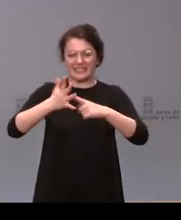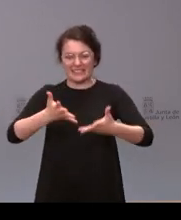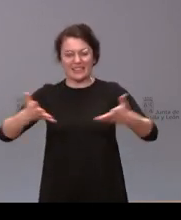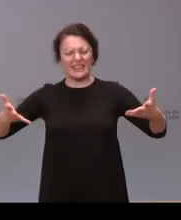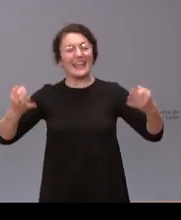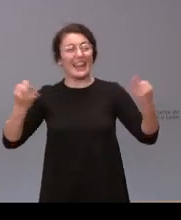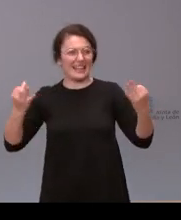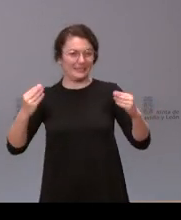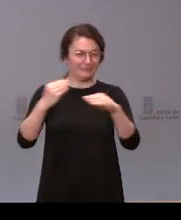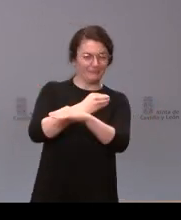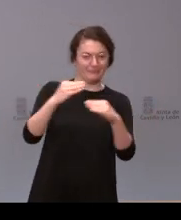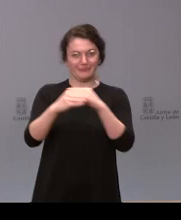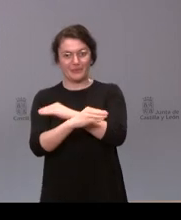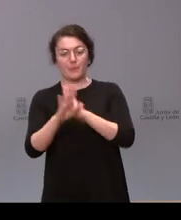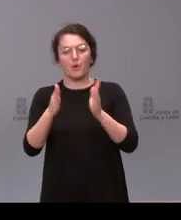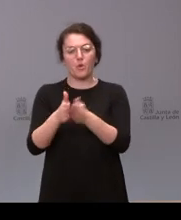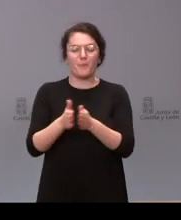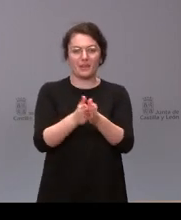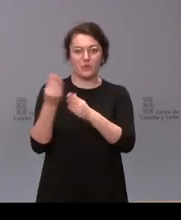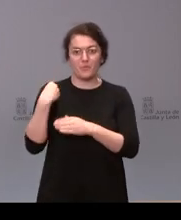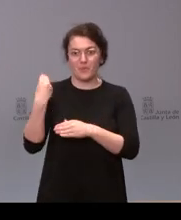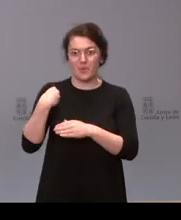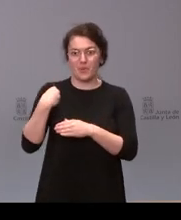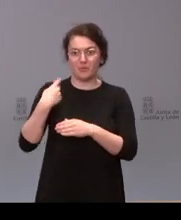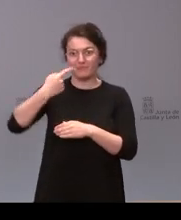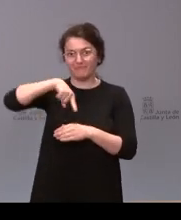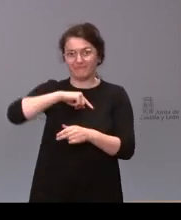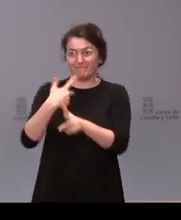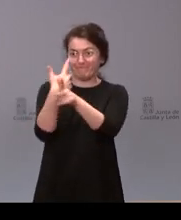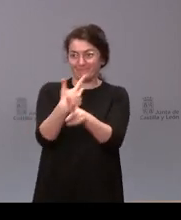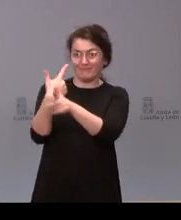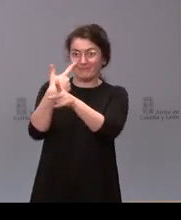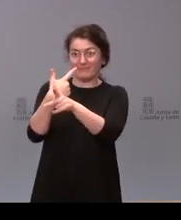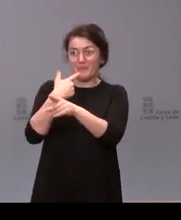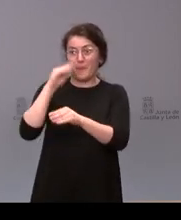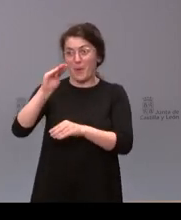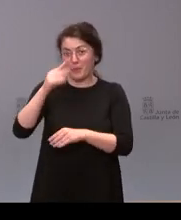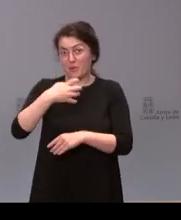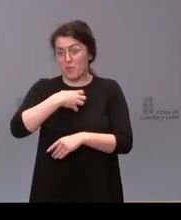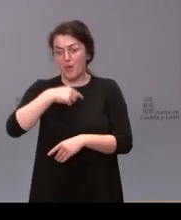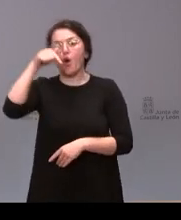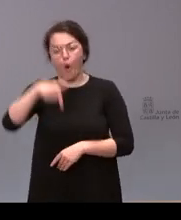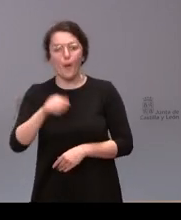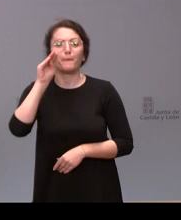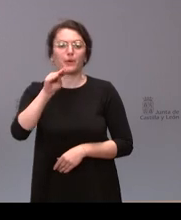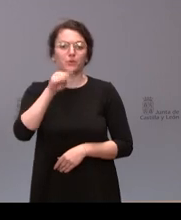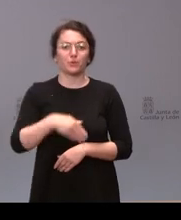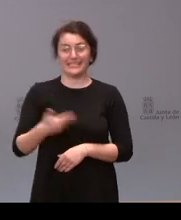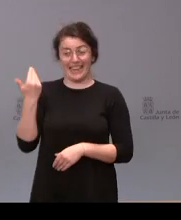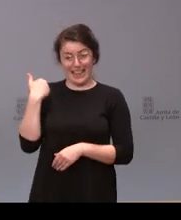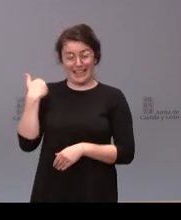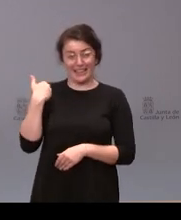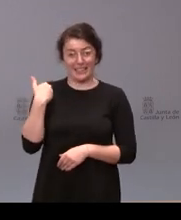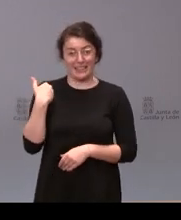bueno como a los compañeros que participamos de manera telemática no se nos permite repreguntar lo hago lo hago hoy ayer mismo